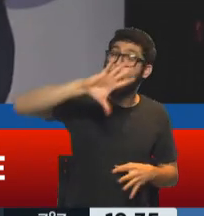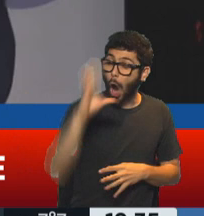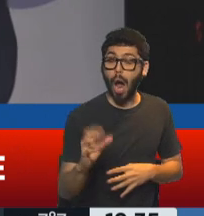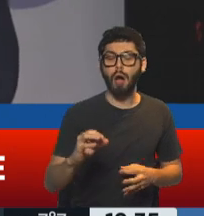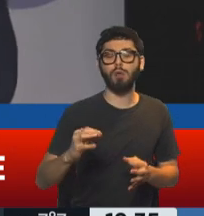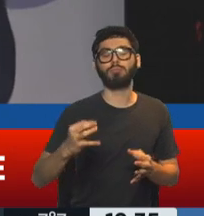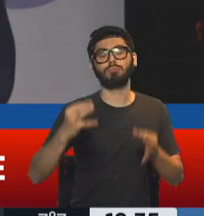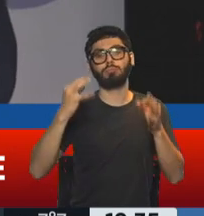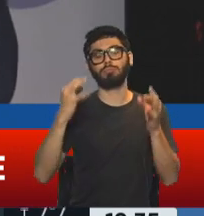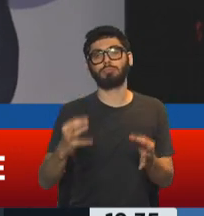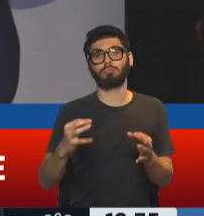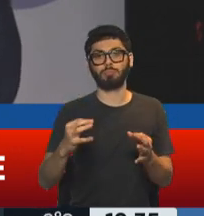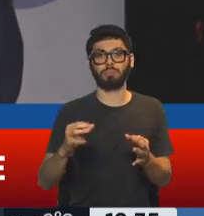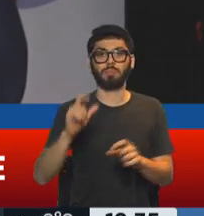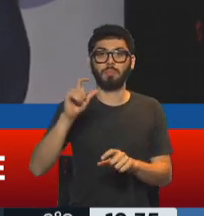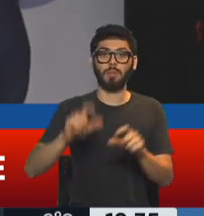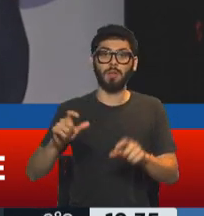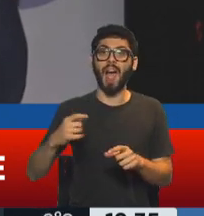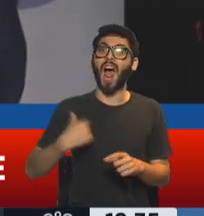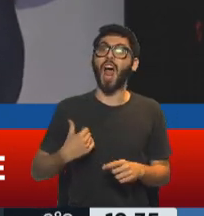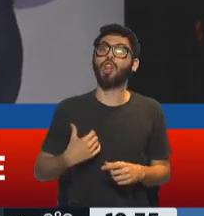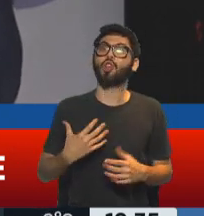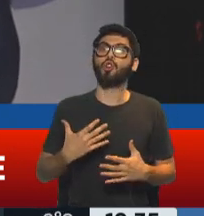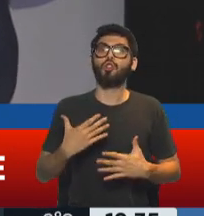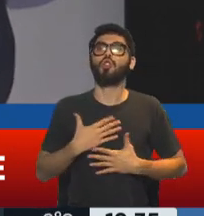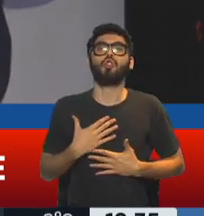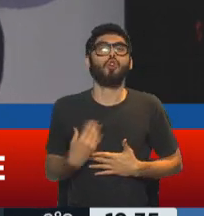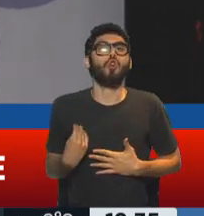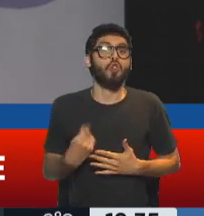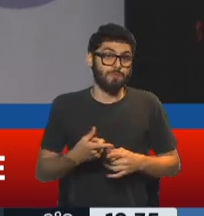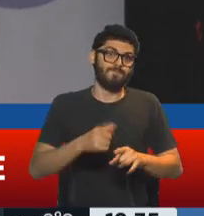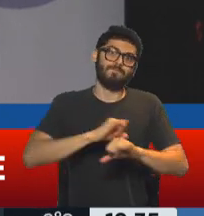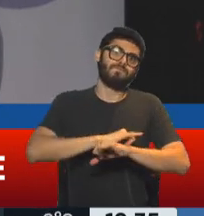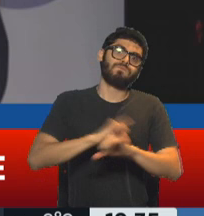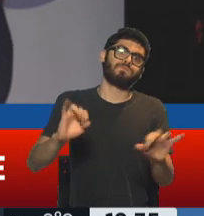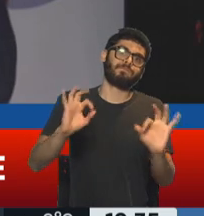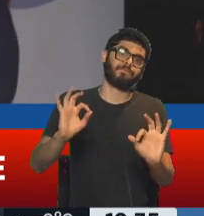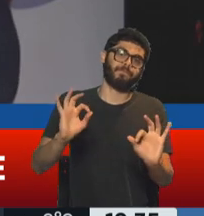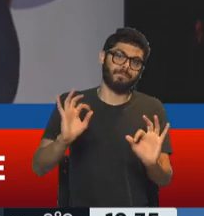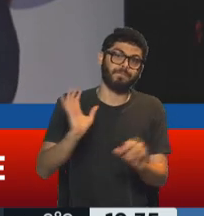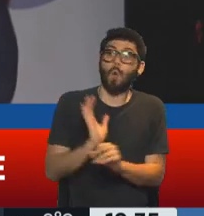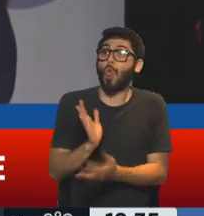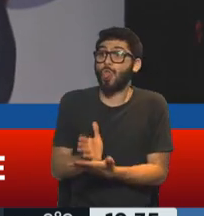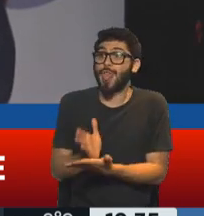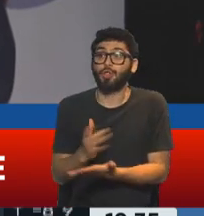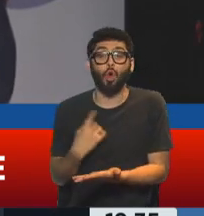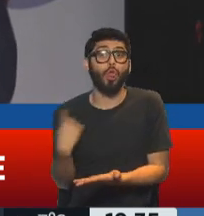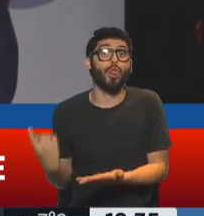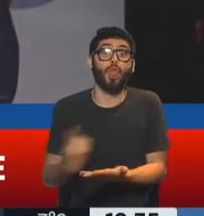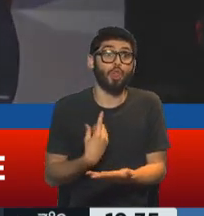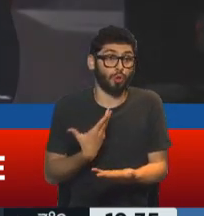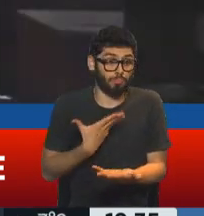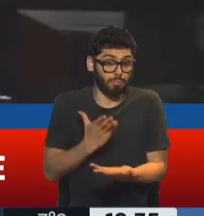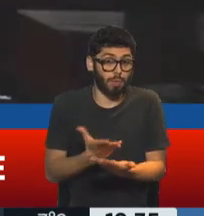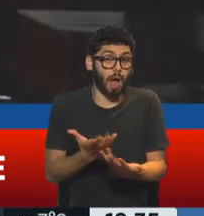expresando lo que los argentinos somos, y el derecho de todos nosotras y nosotros a estar informados